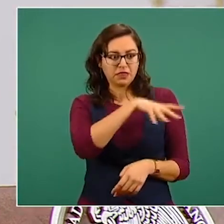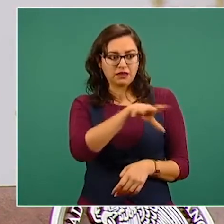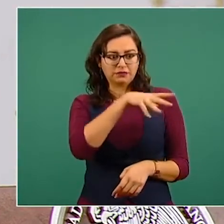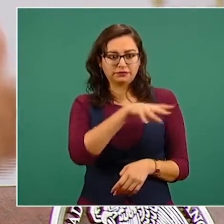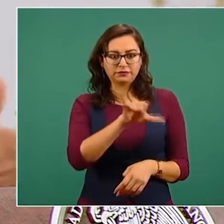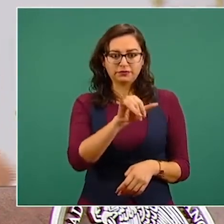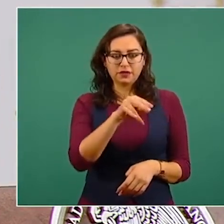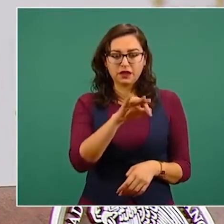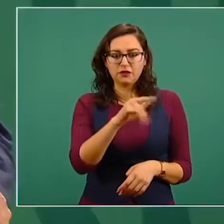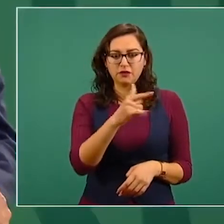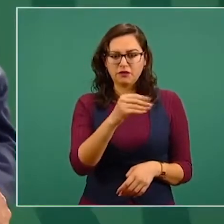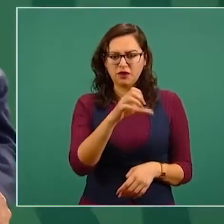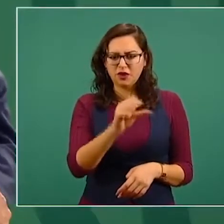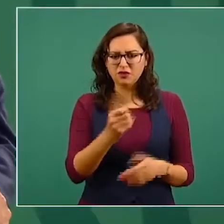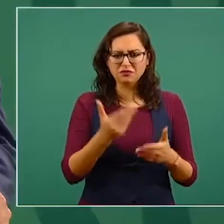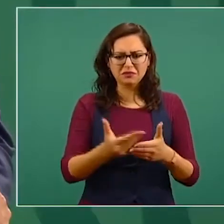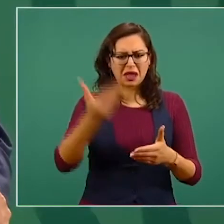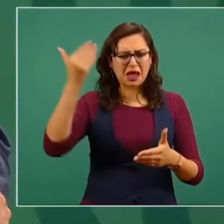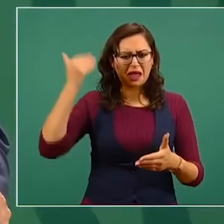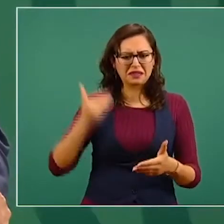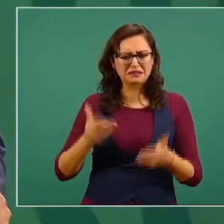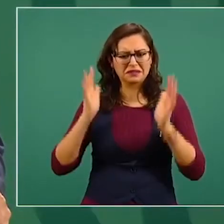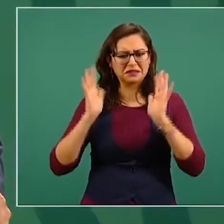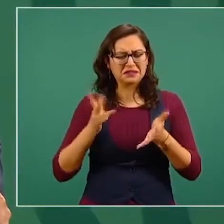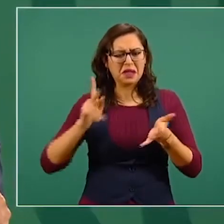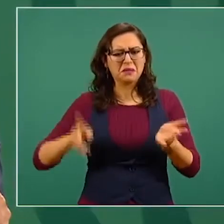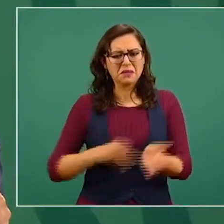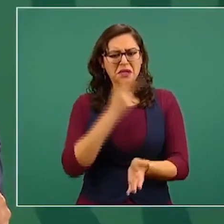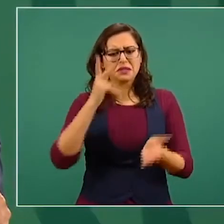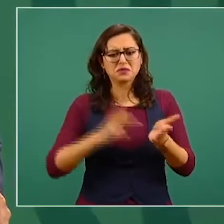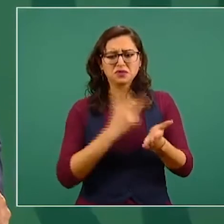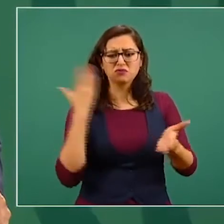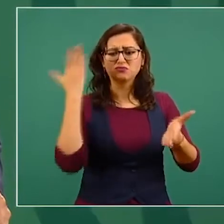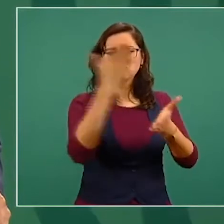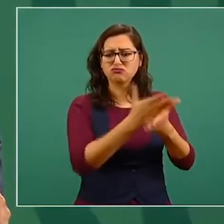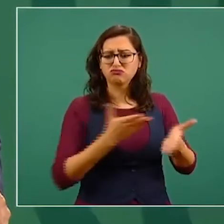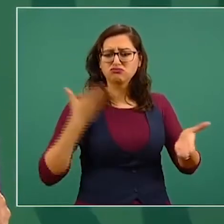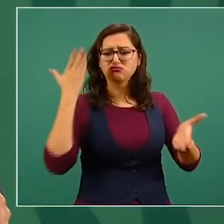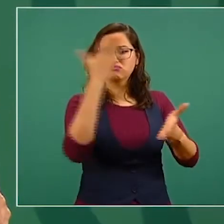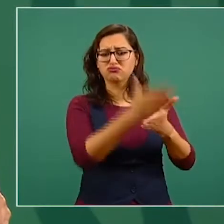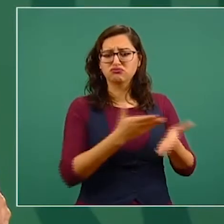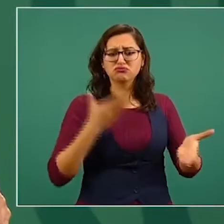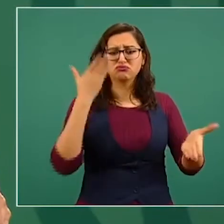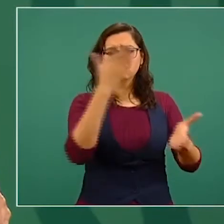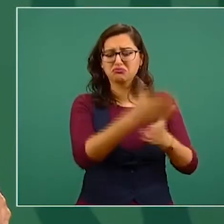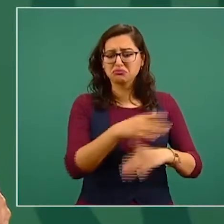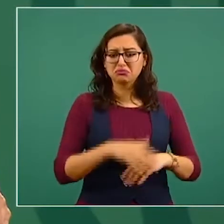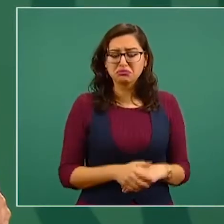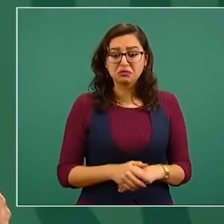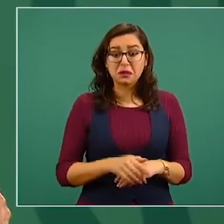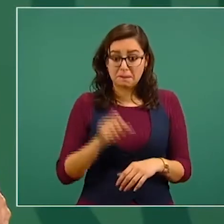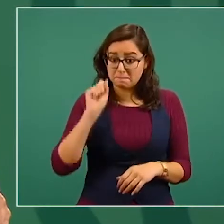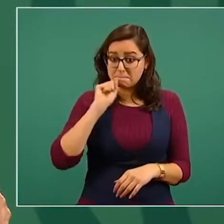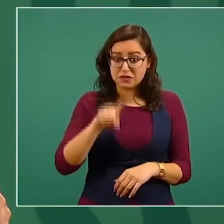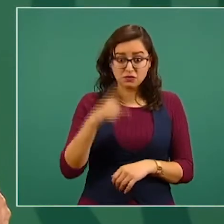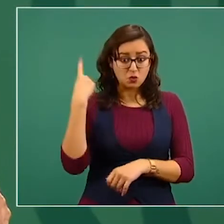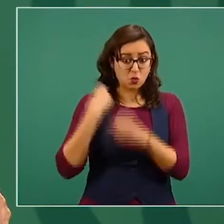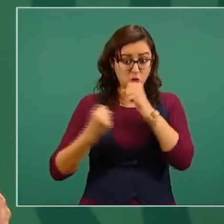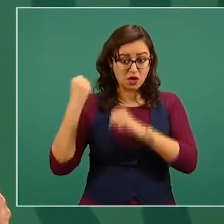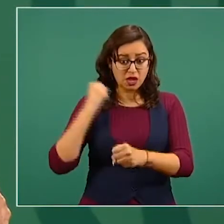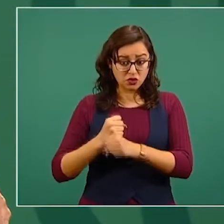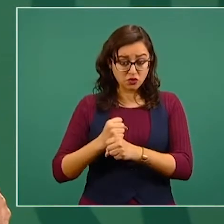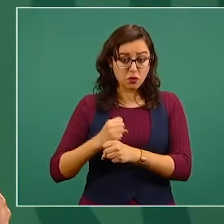de que la Fiscalía General de la República resolviera que no procede la acusación que se le fabricó al general Cienfuegos por la agencia